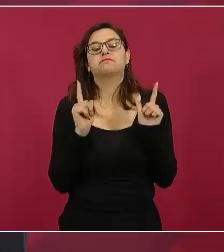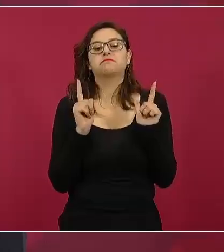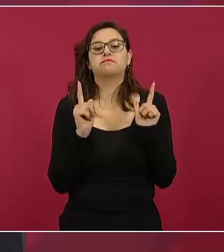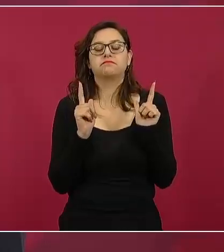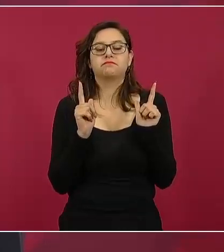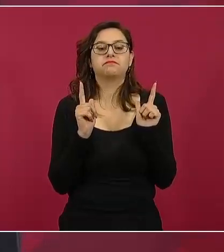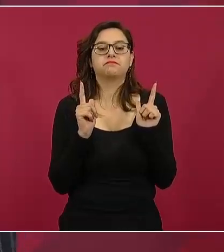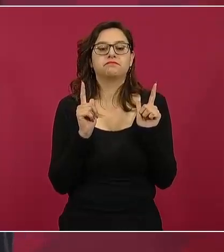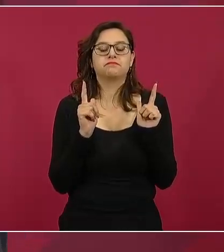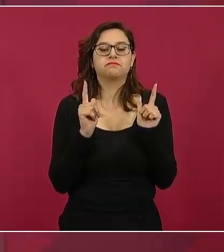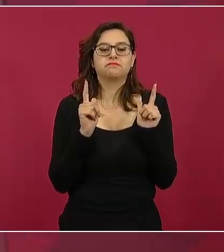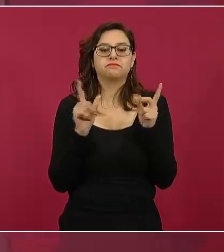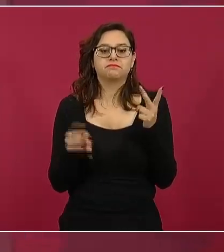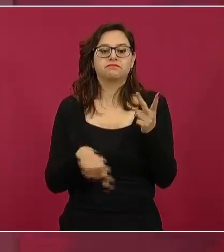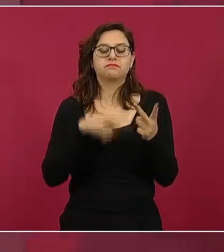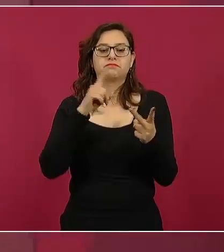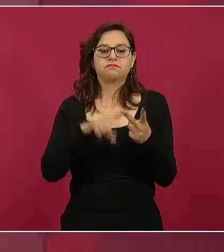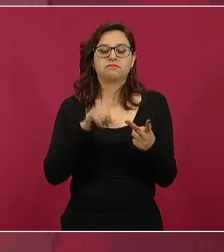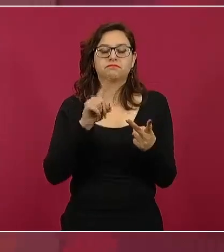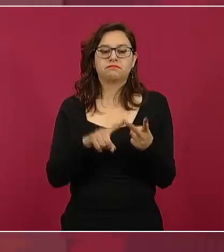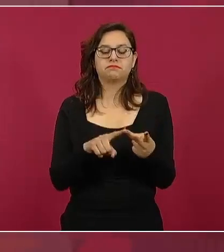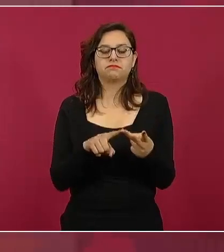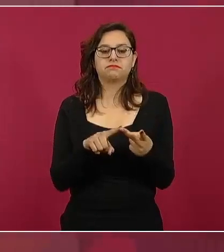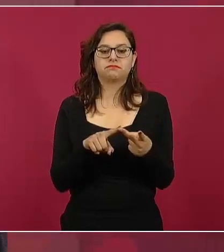La segunda,